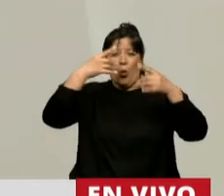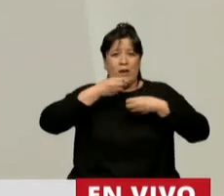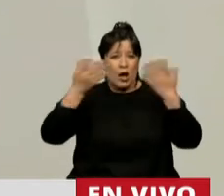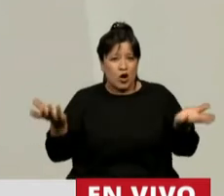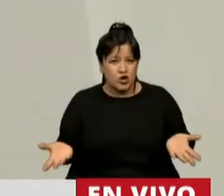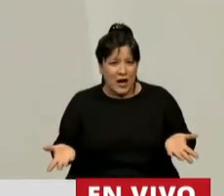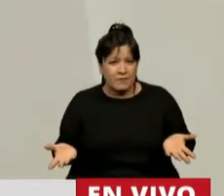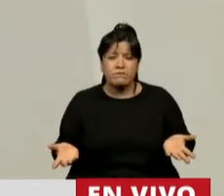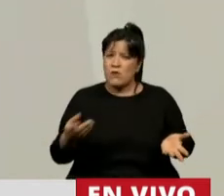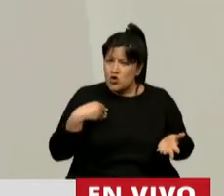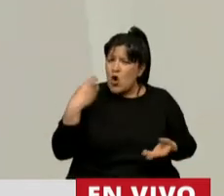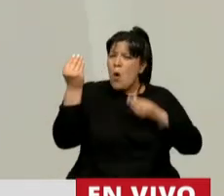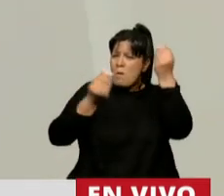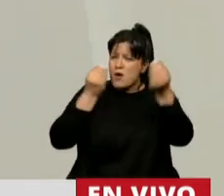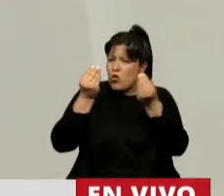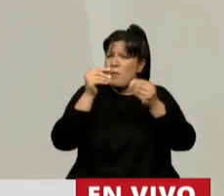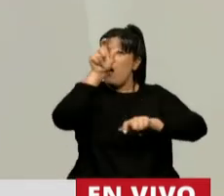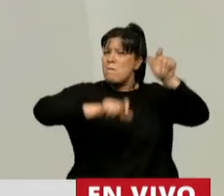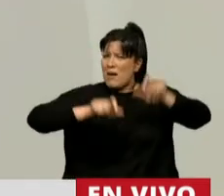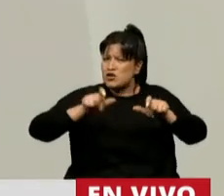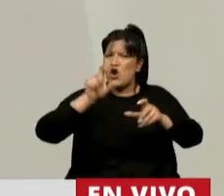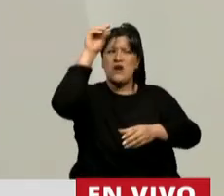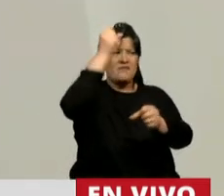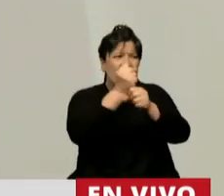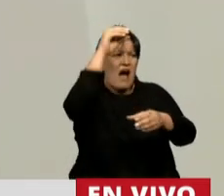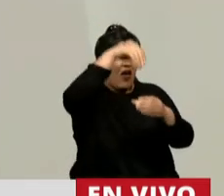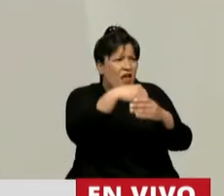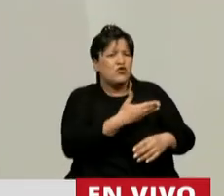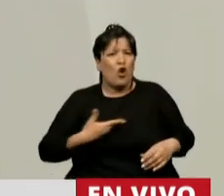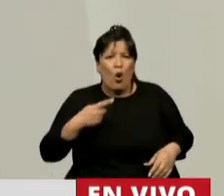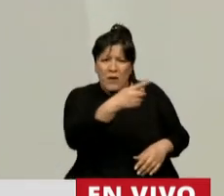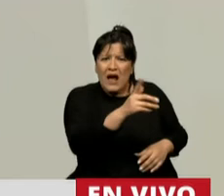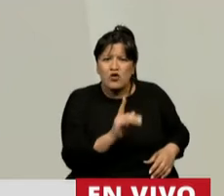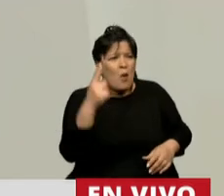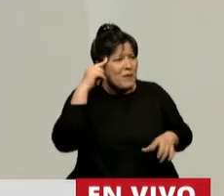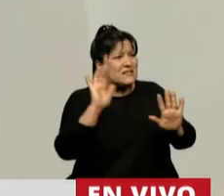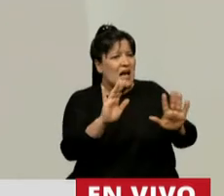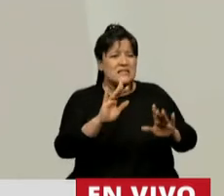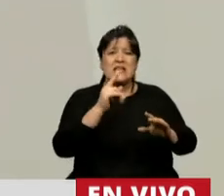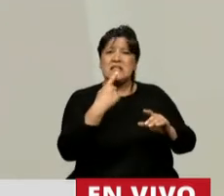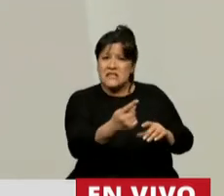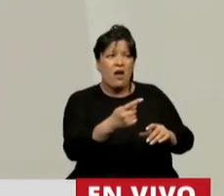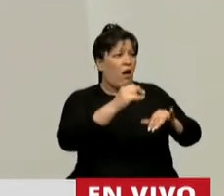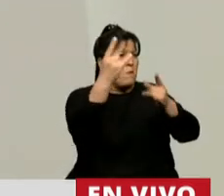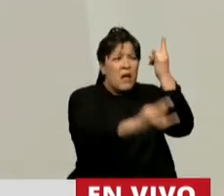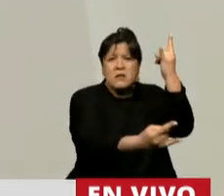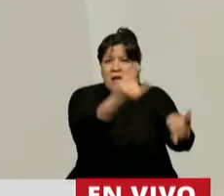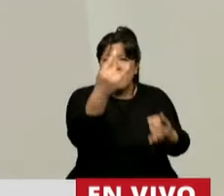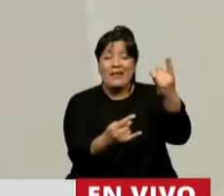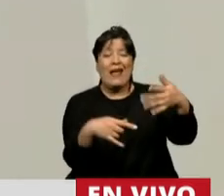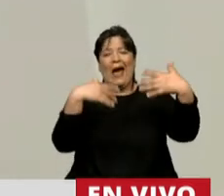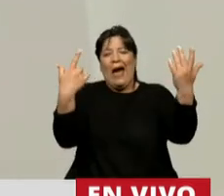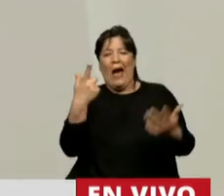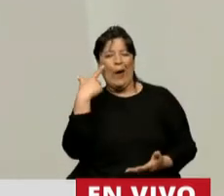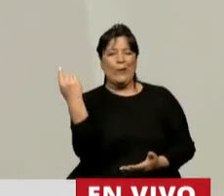haya funcionarios de este gobierno que crean que mentirle a la ciudadanía es ser pícaro